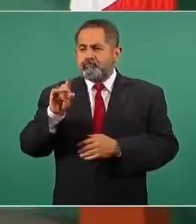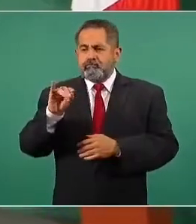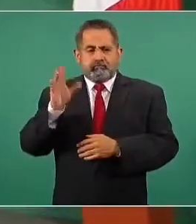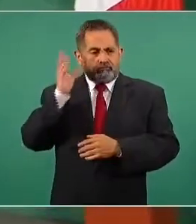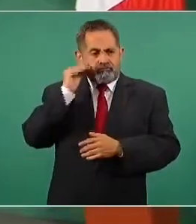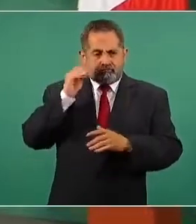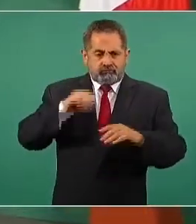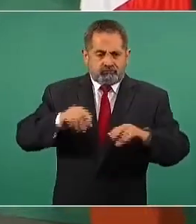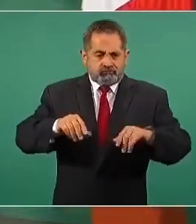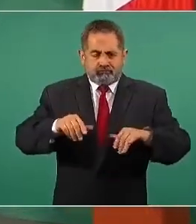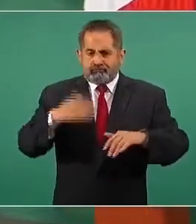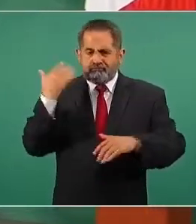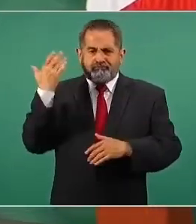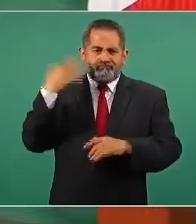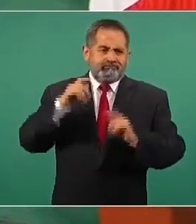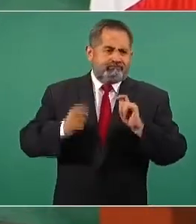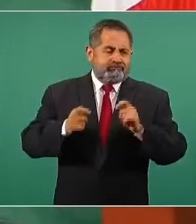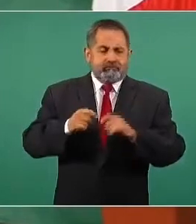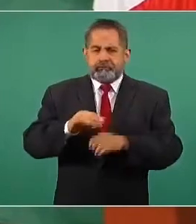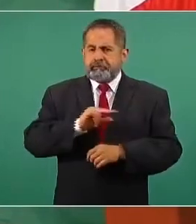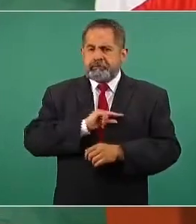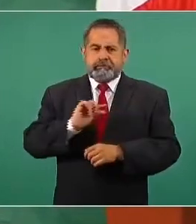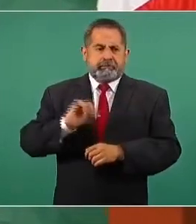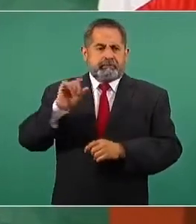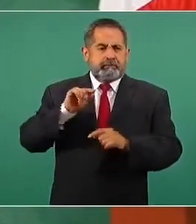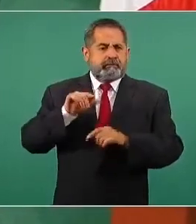especializada en cine,